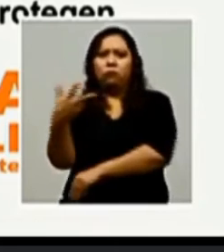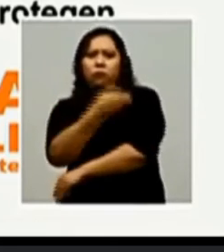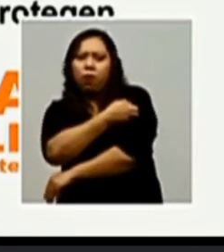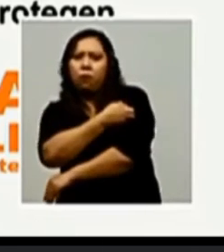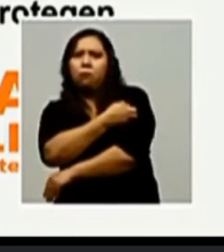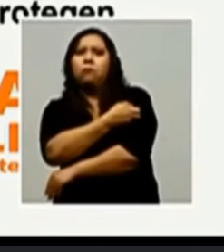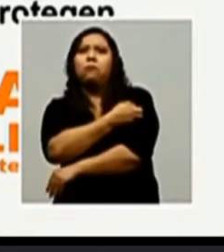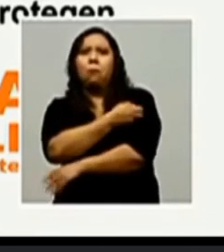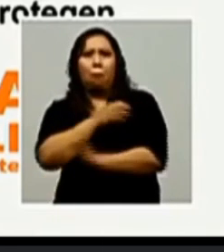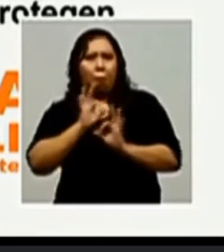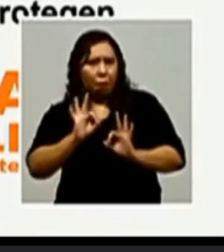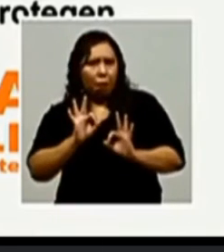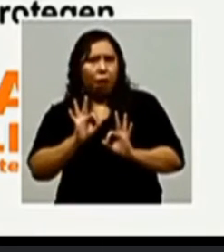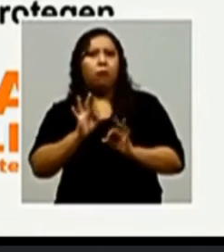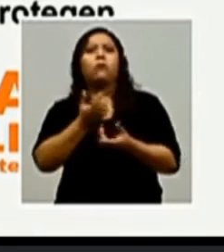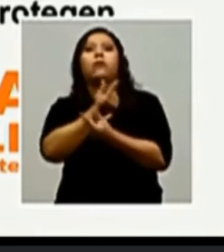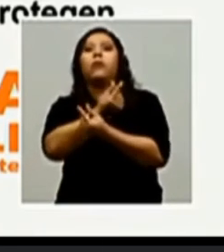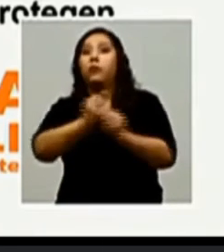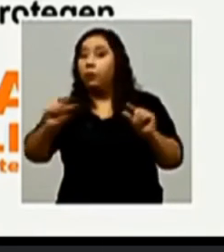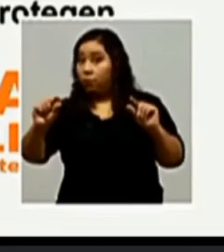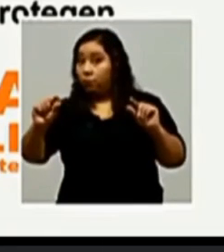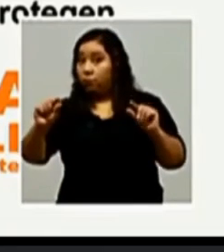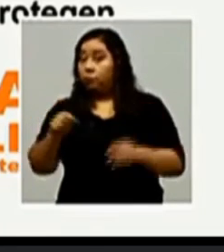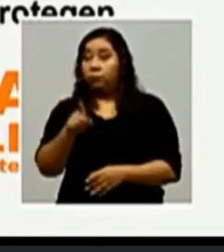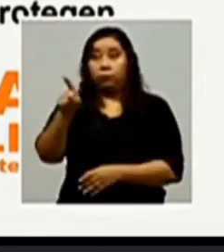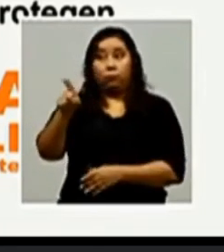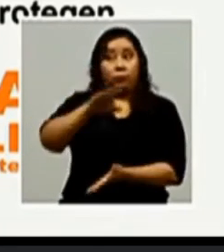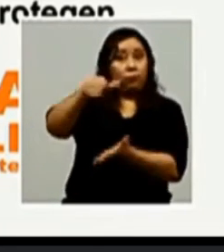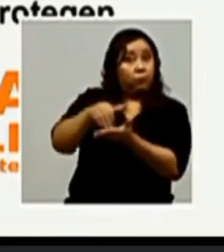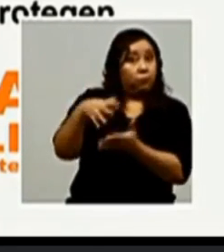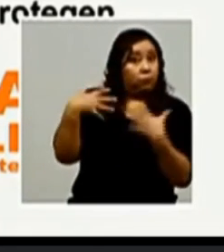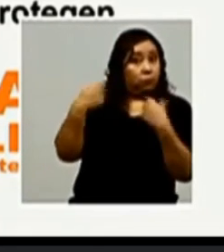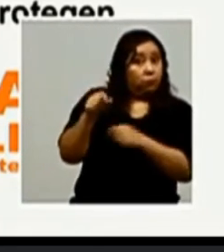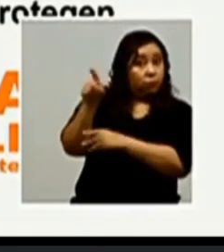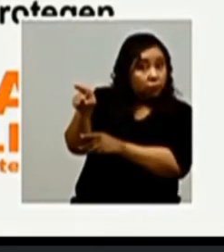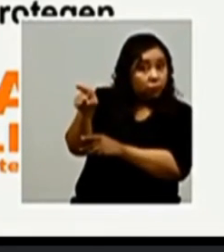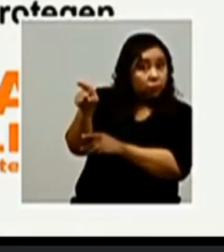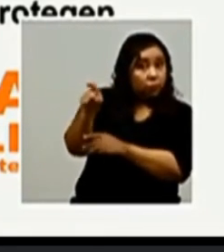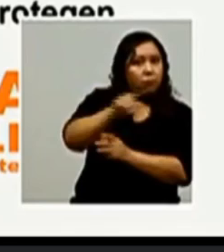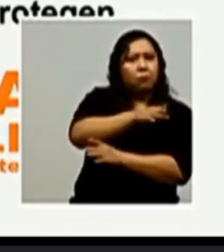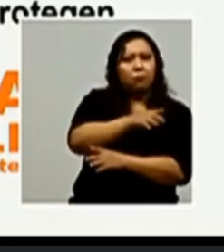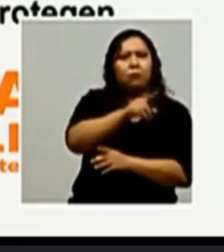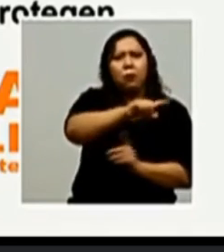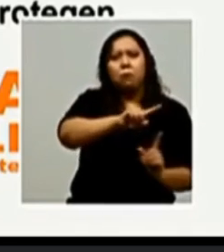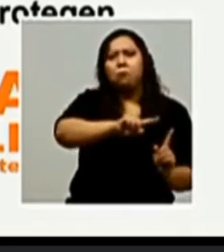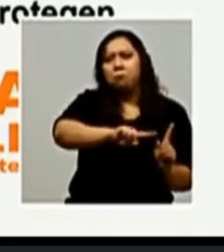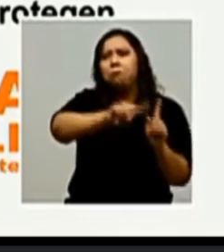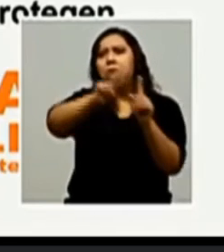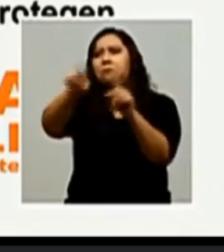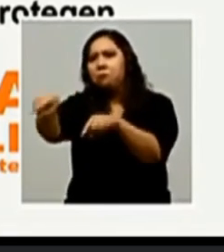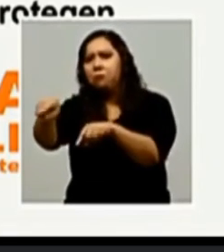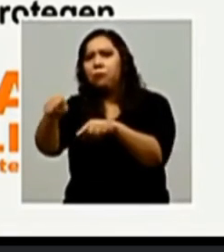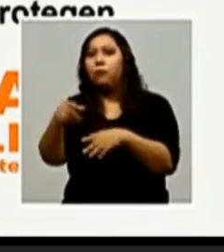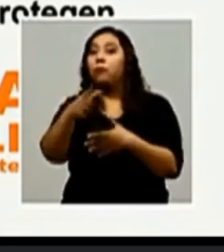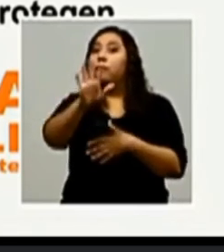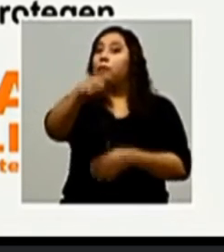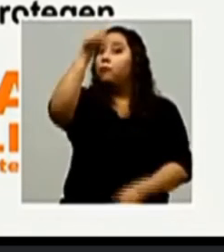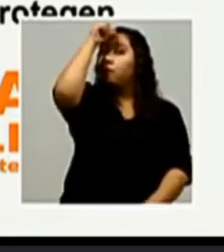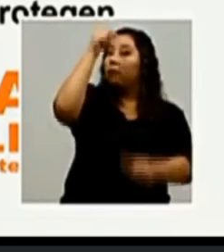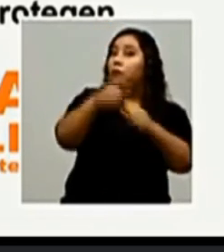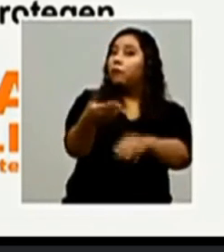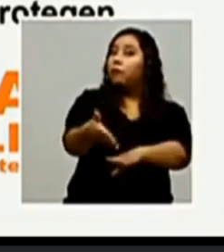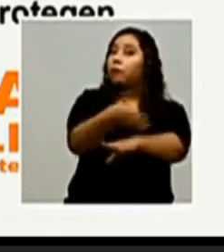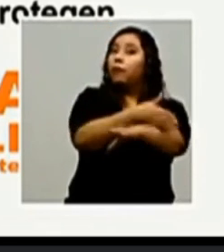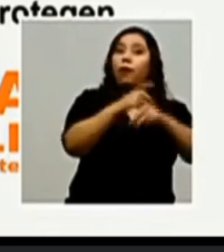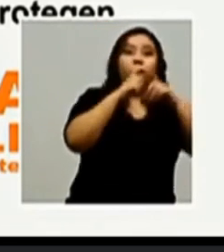es gratuita. Pero eso sí, si va al centro de salud, recuerde, tiene que usar la mascarilla y guardar el distanciamiento